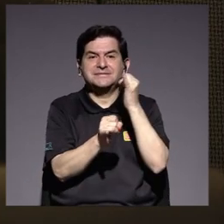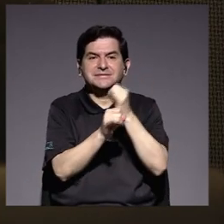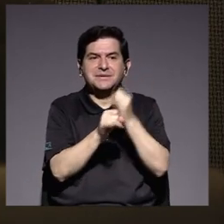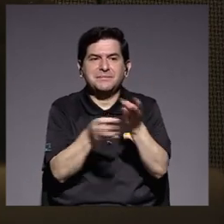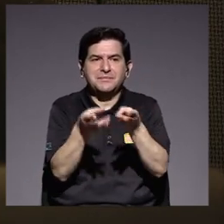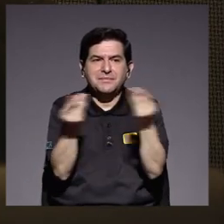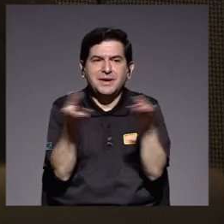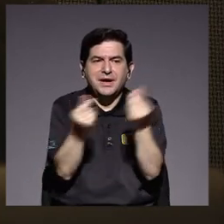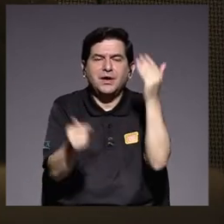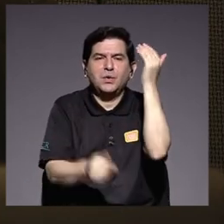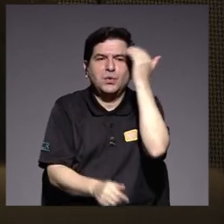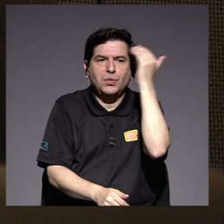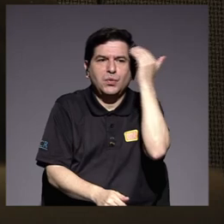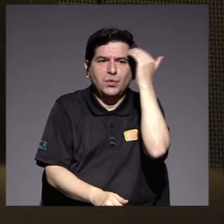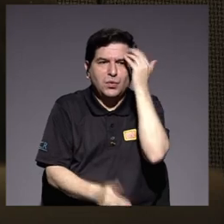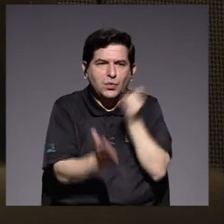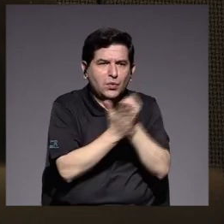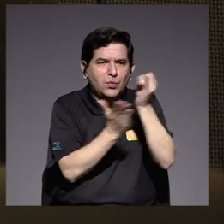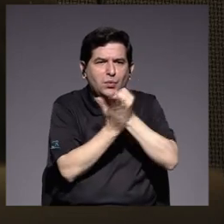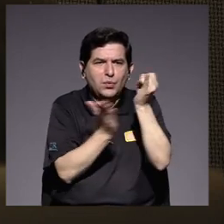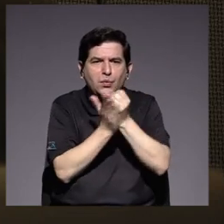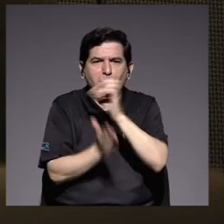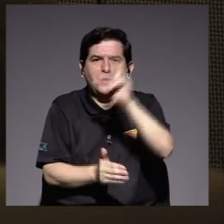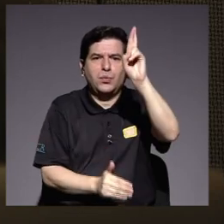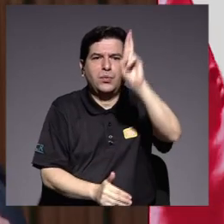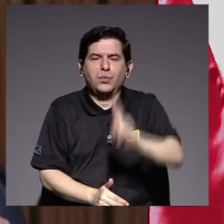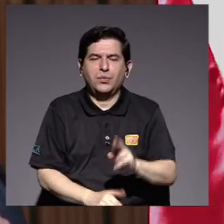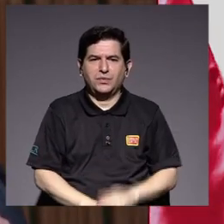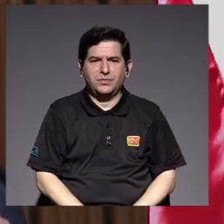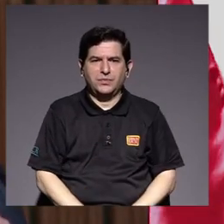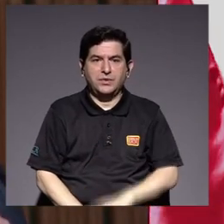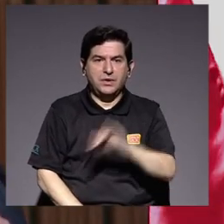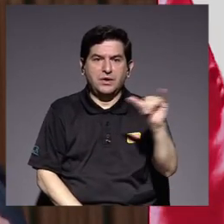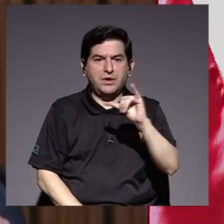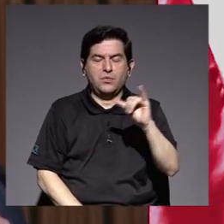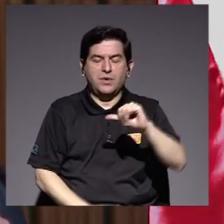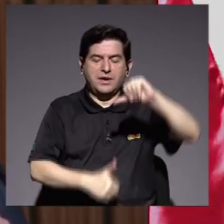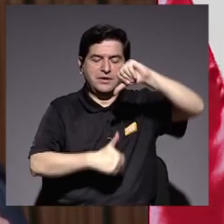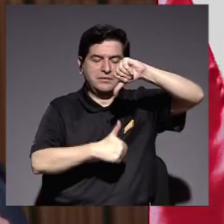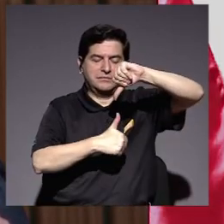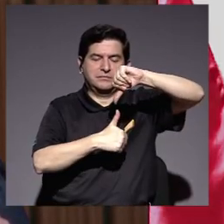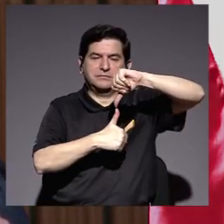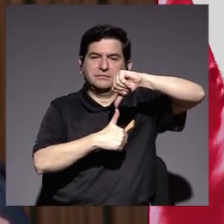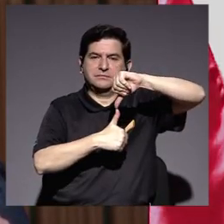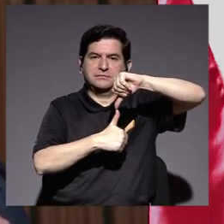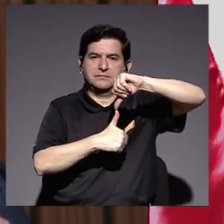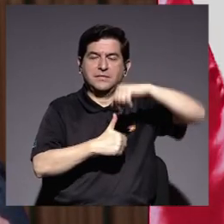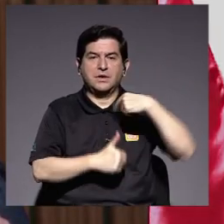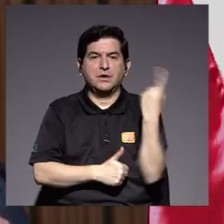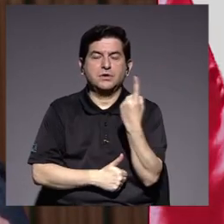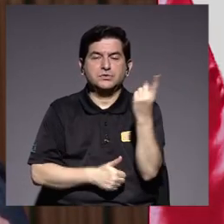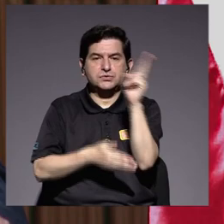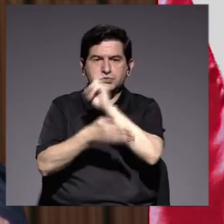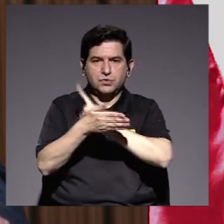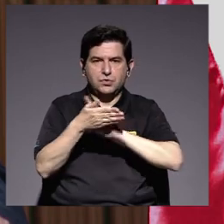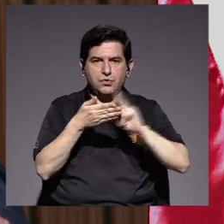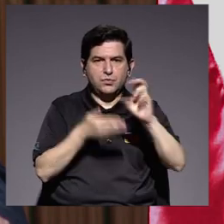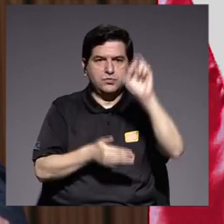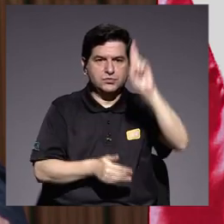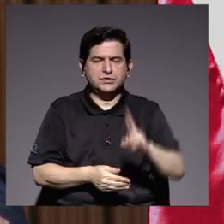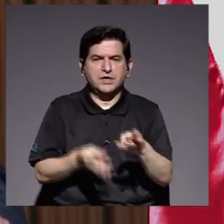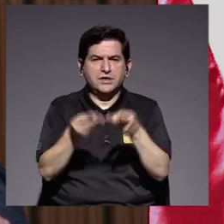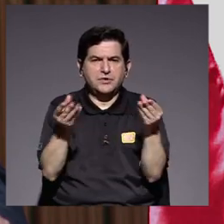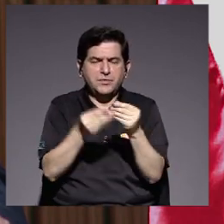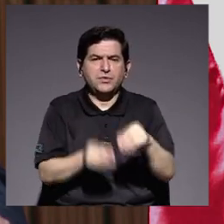generadora de conocimiento y de investigación en Costa Rica y en Centroamérica. Sólo la Universidad de Costa Rica genera